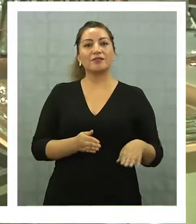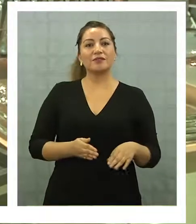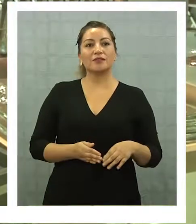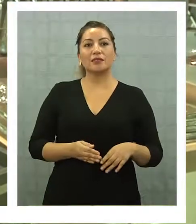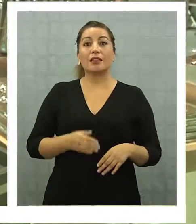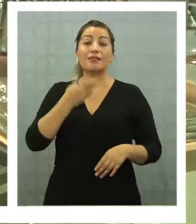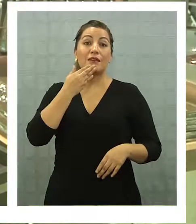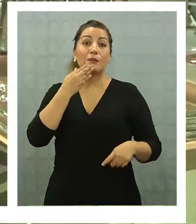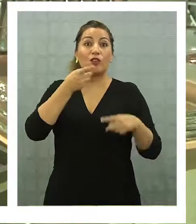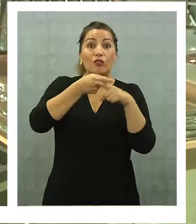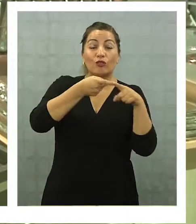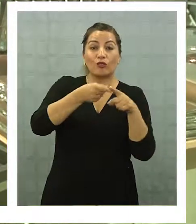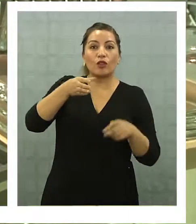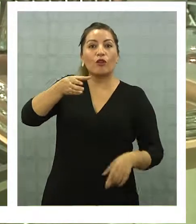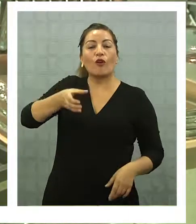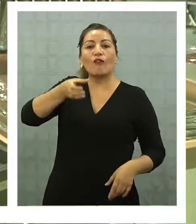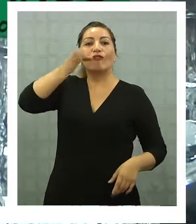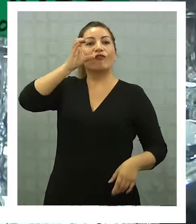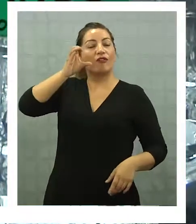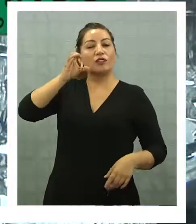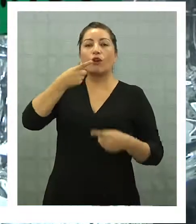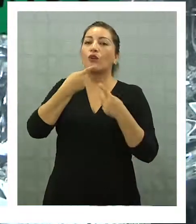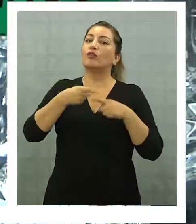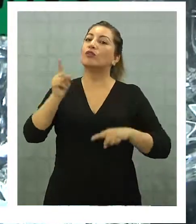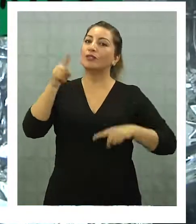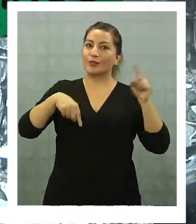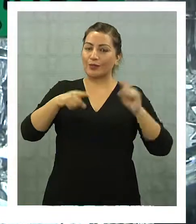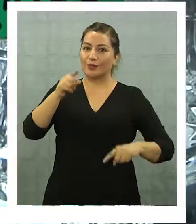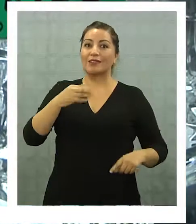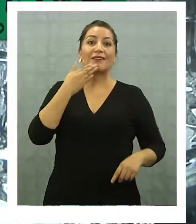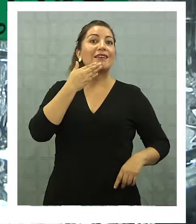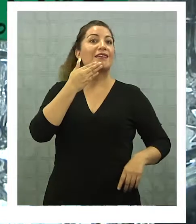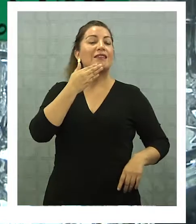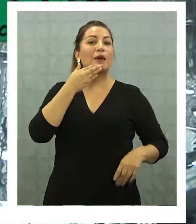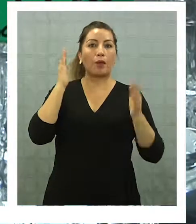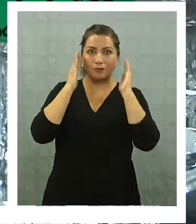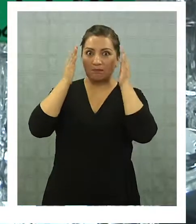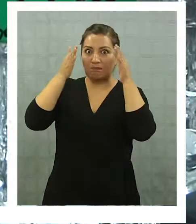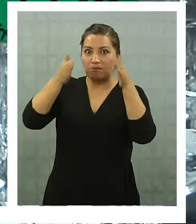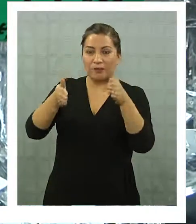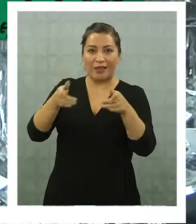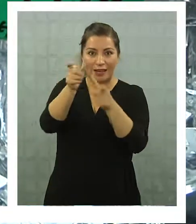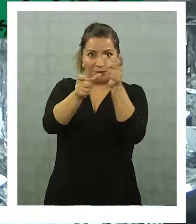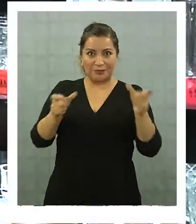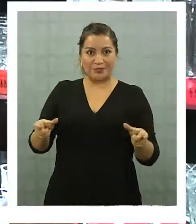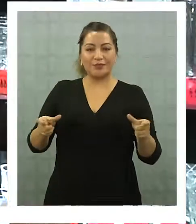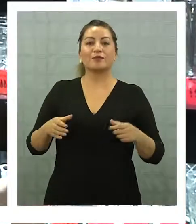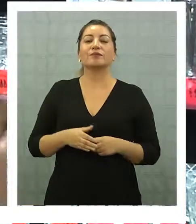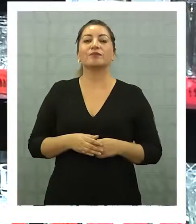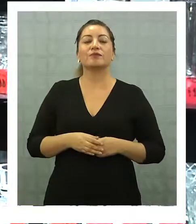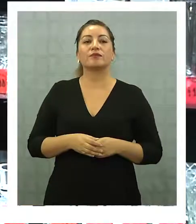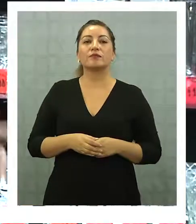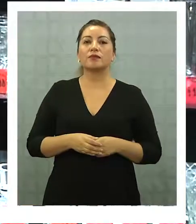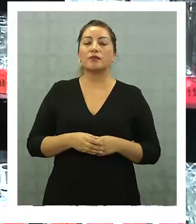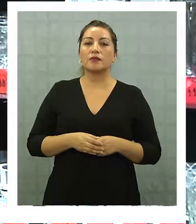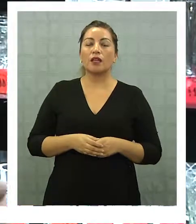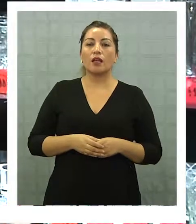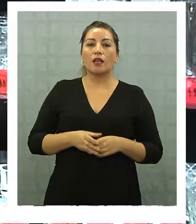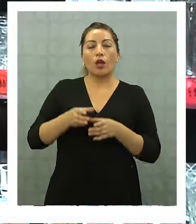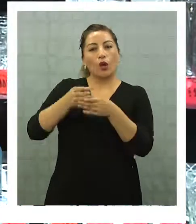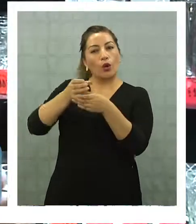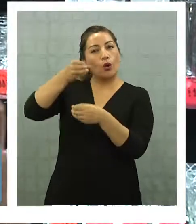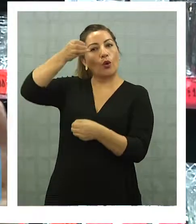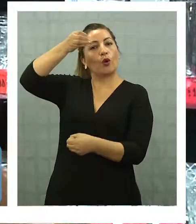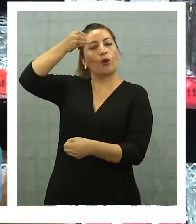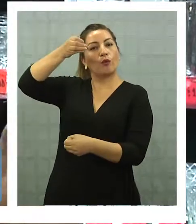Los cubiertos y los vasos son otros productos que también acaparan la atención de los clientes. Tienen la tendencia de comprar lo que es copa,